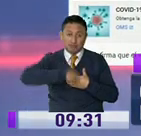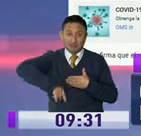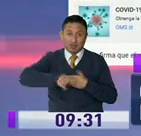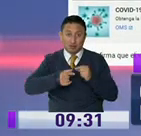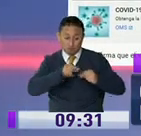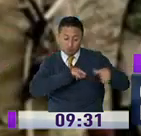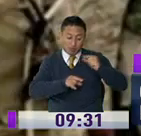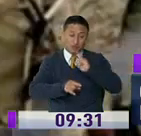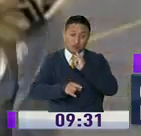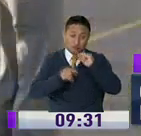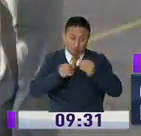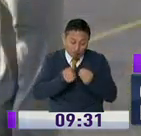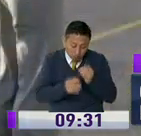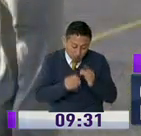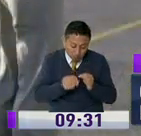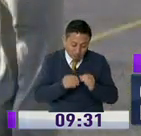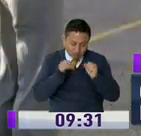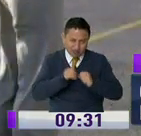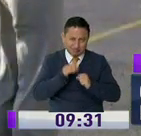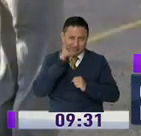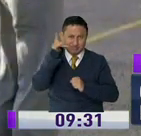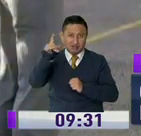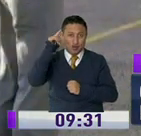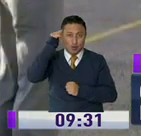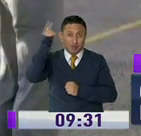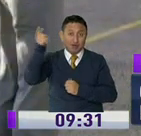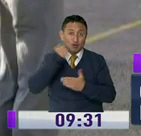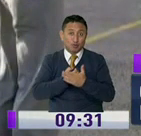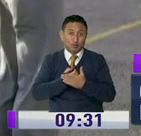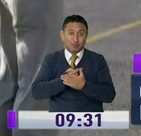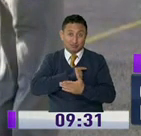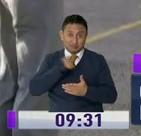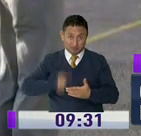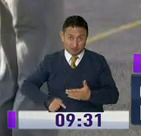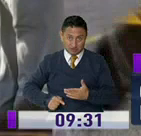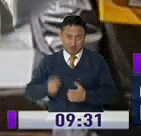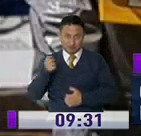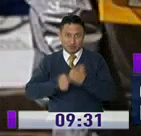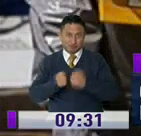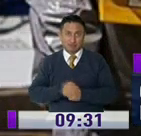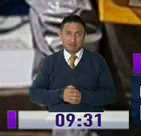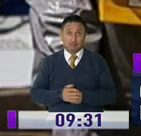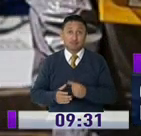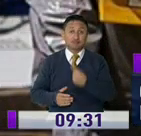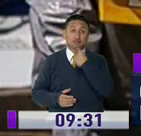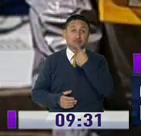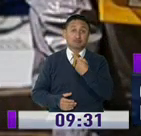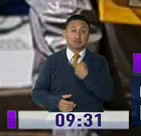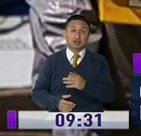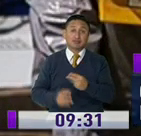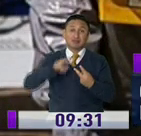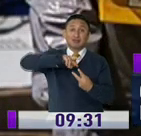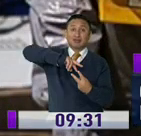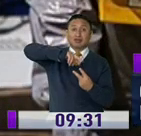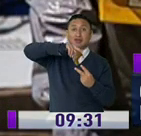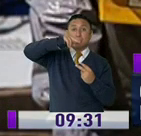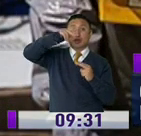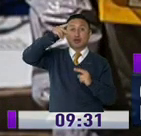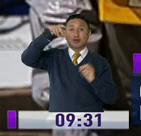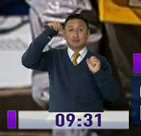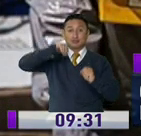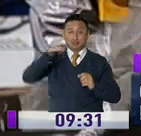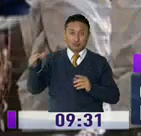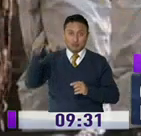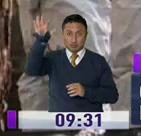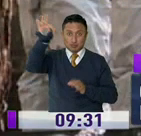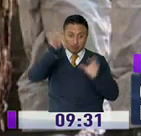laboratorio en Estados Unidos con la finalidad de sabotear la economía china. El título aseguraba que supuestamente un ADN confirmaba la creación